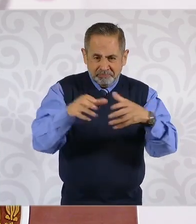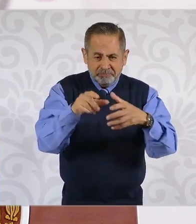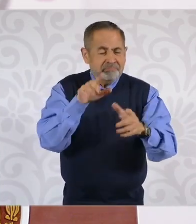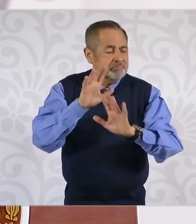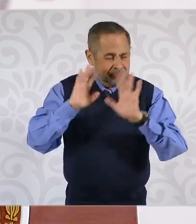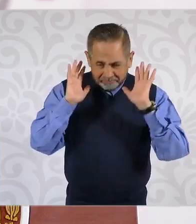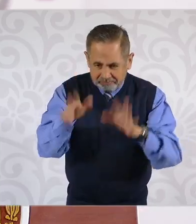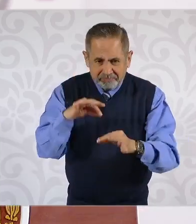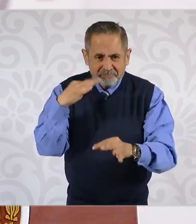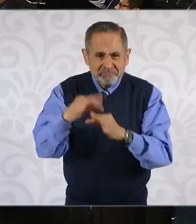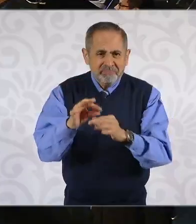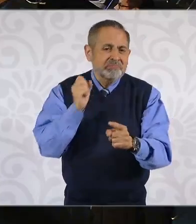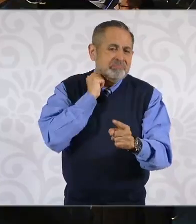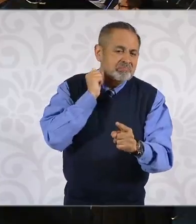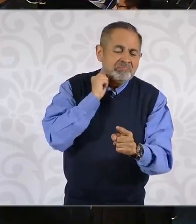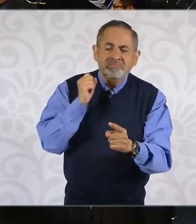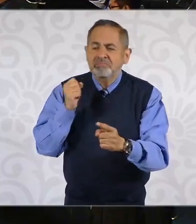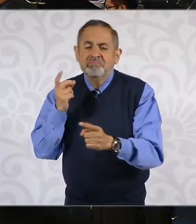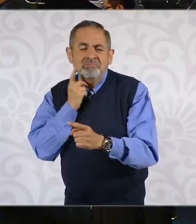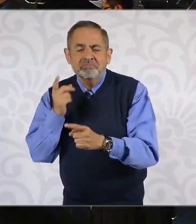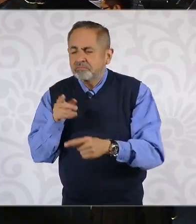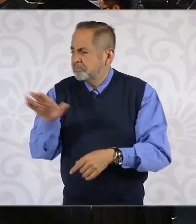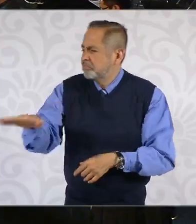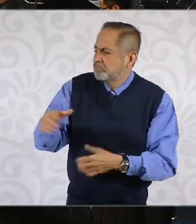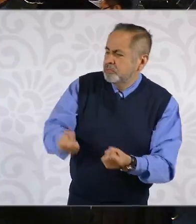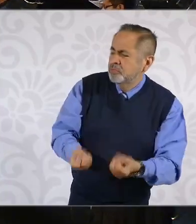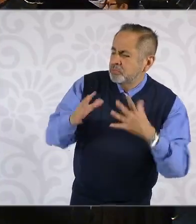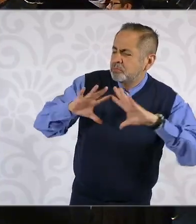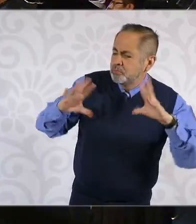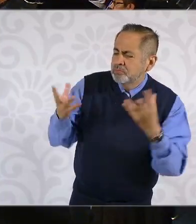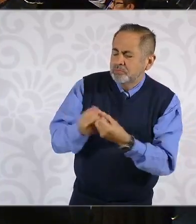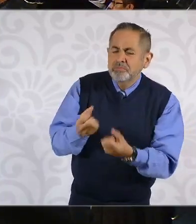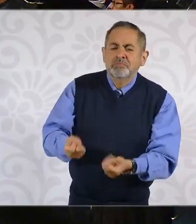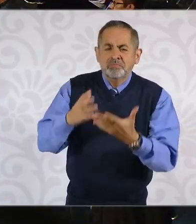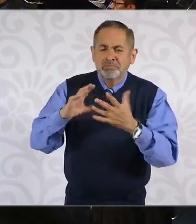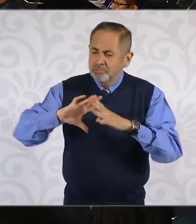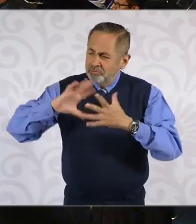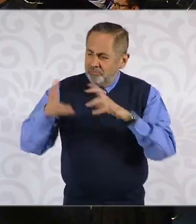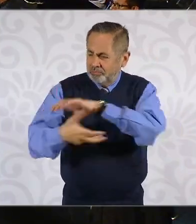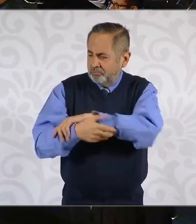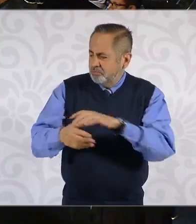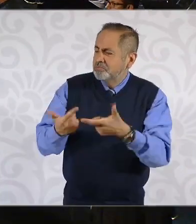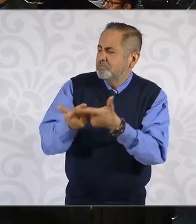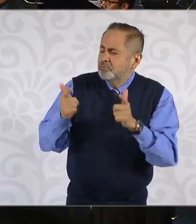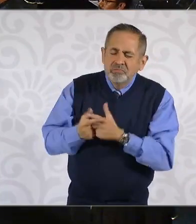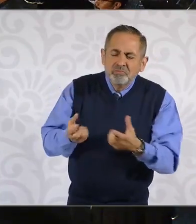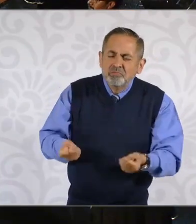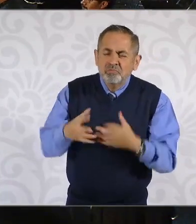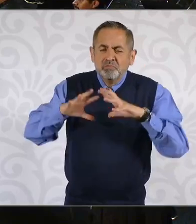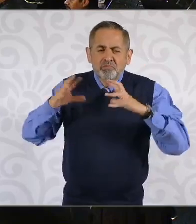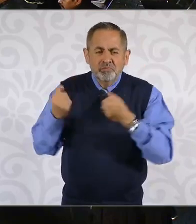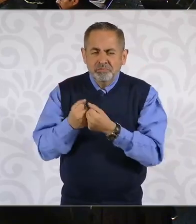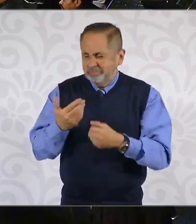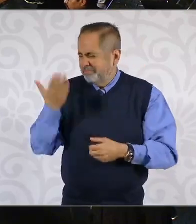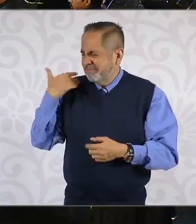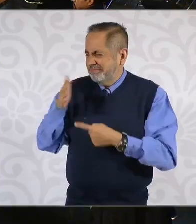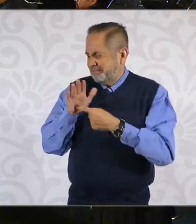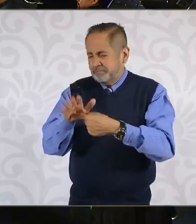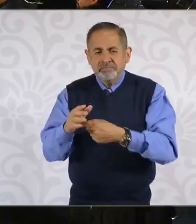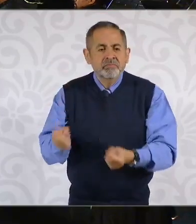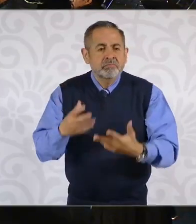A ver si tienes cuántos ganó la coalición, que lo presentamos el otro día.